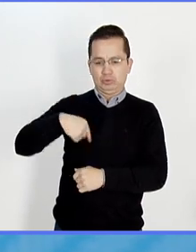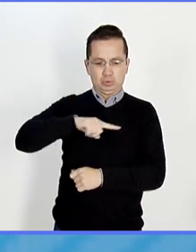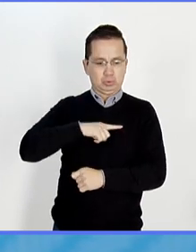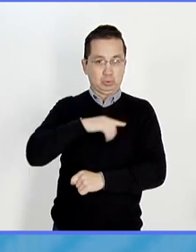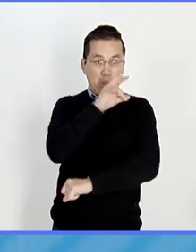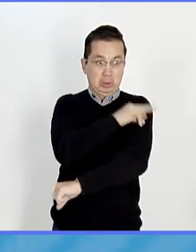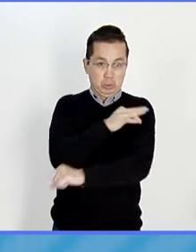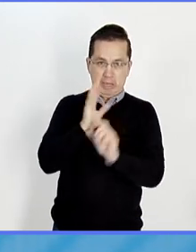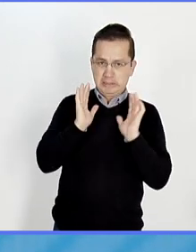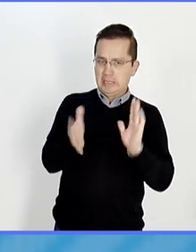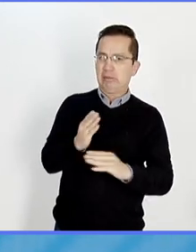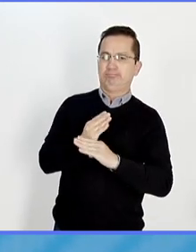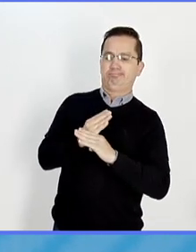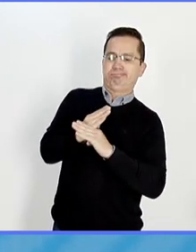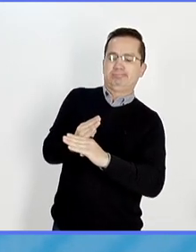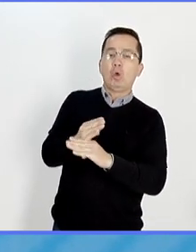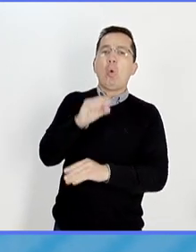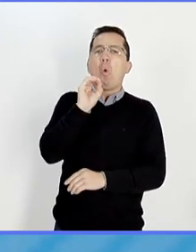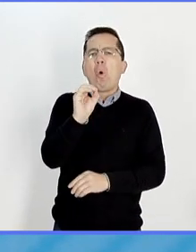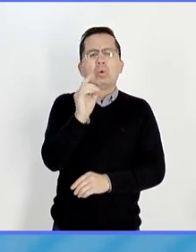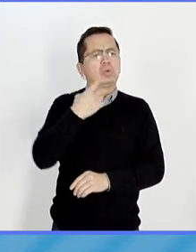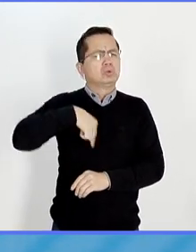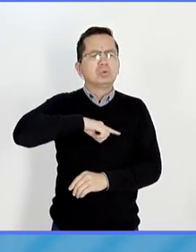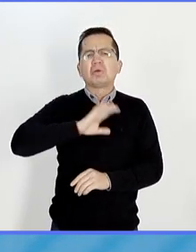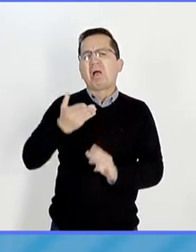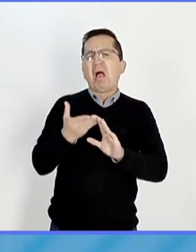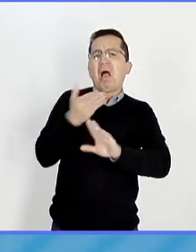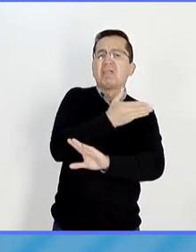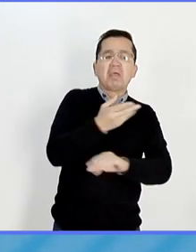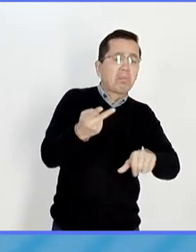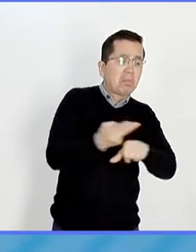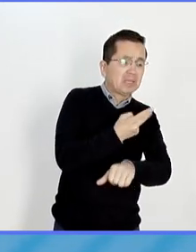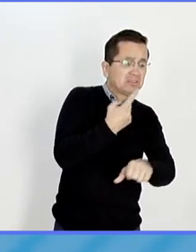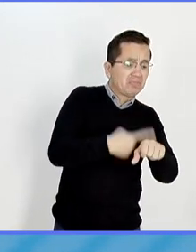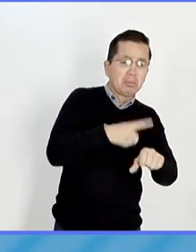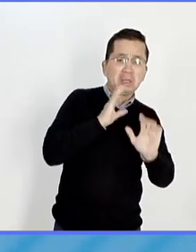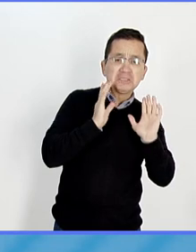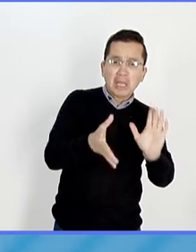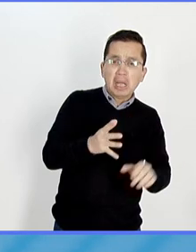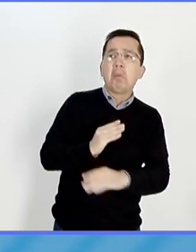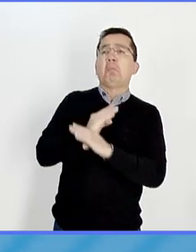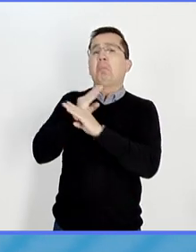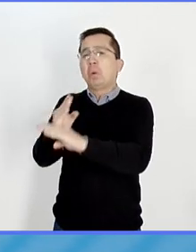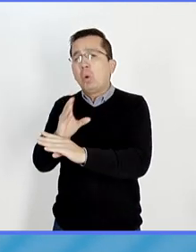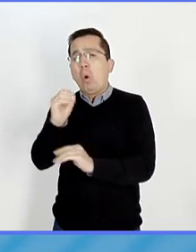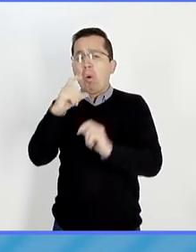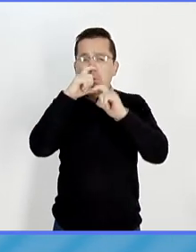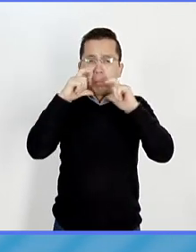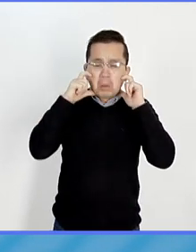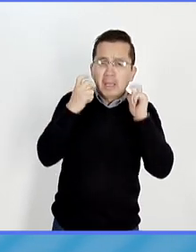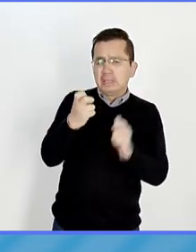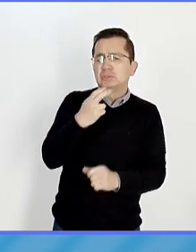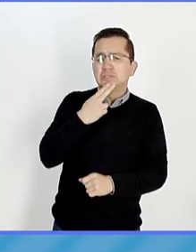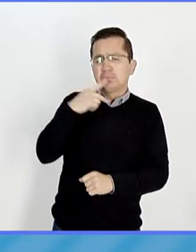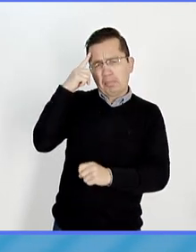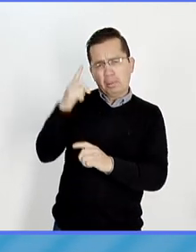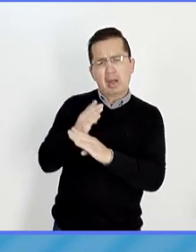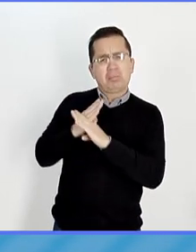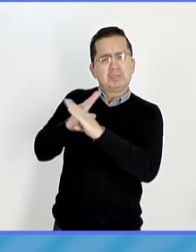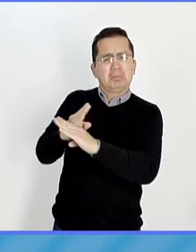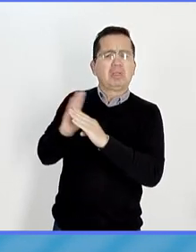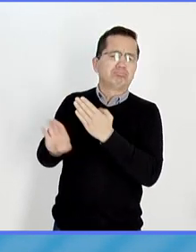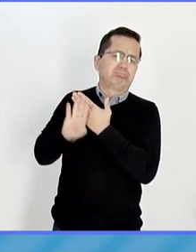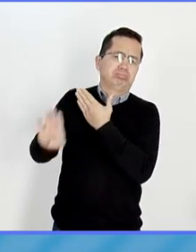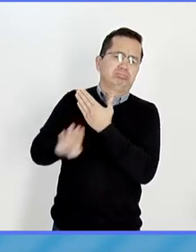previos también, por el uso del cubrebocas que sigue siendo importante en ciertos lugares. Cuéntanos, doctora, de esta nueva variante y qué lugar